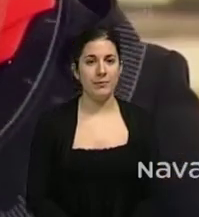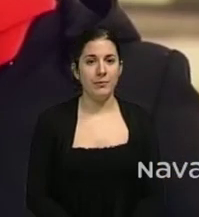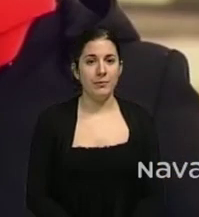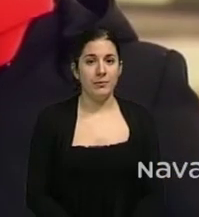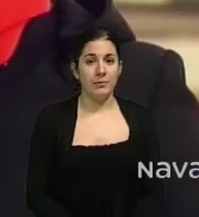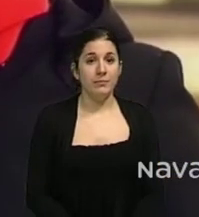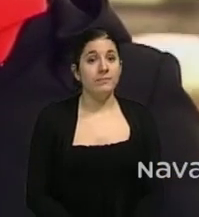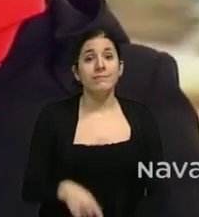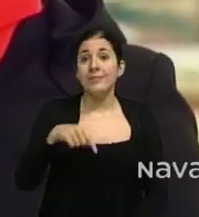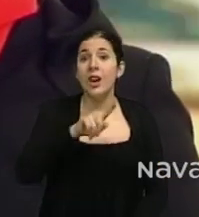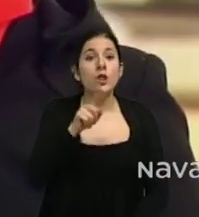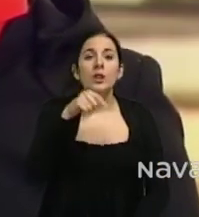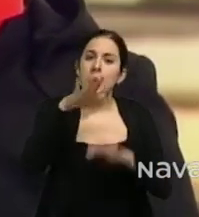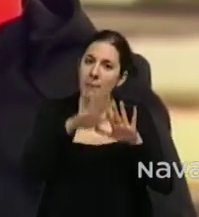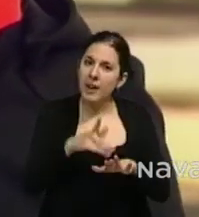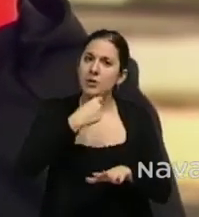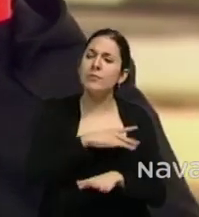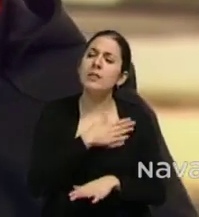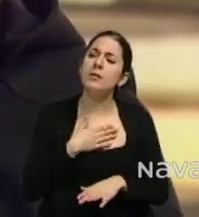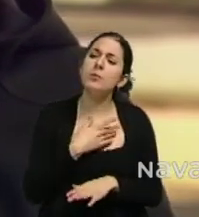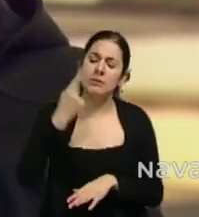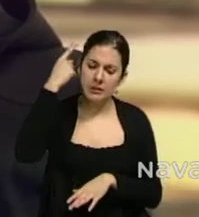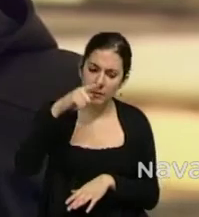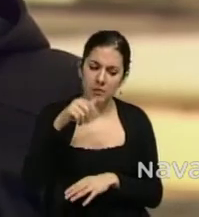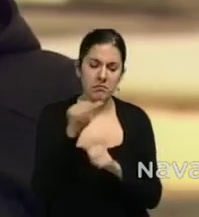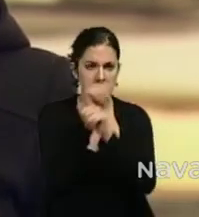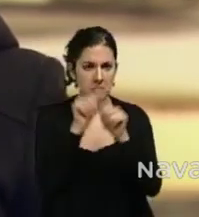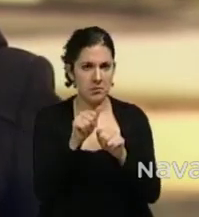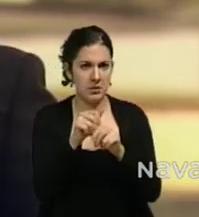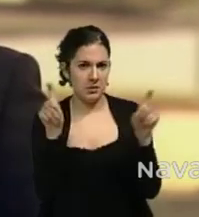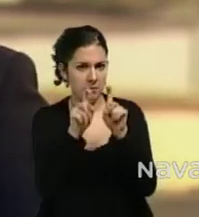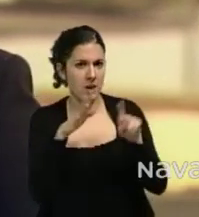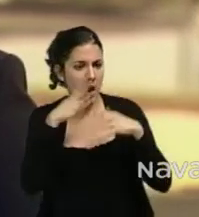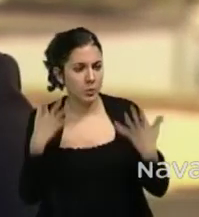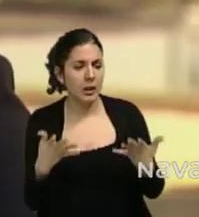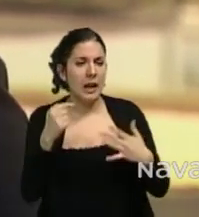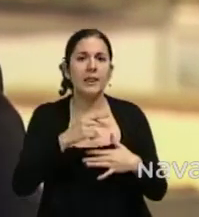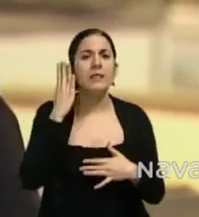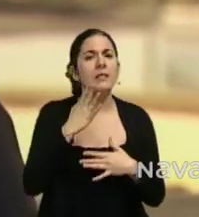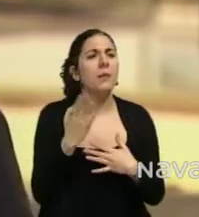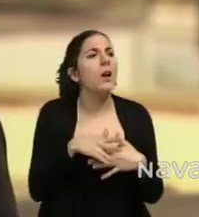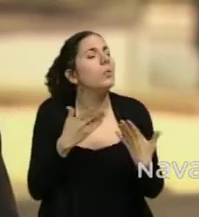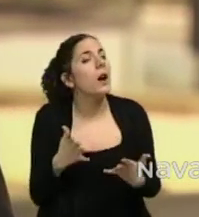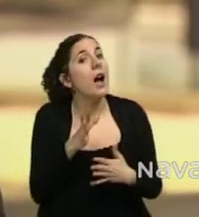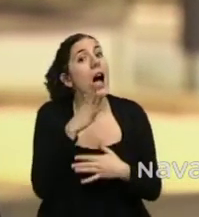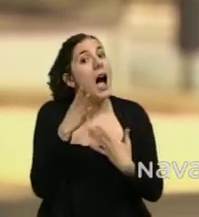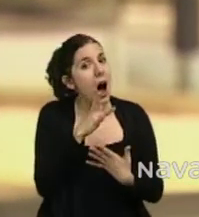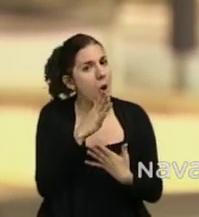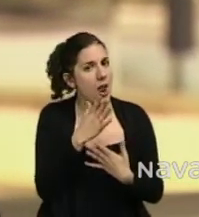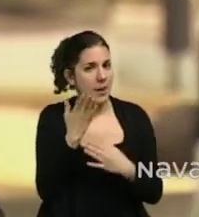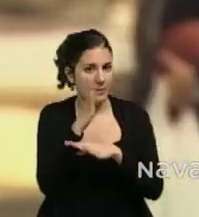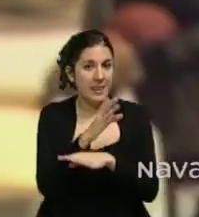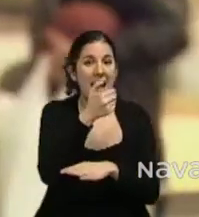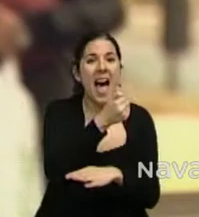En No te pares queremos conocer los diferentes modelos de empresa que existen en Navarra. A continuación nos presentamos AC6